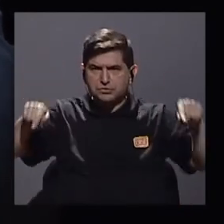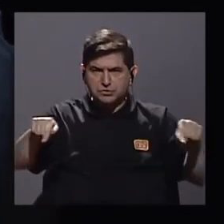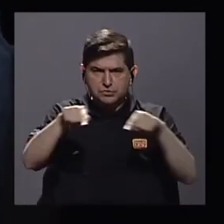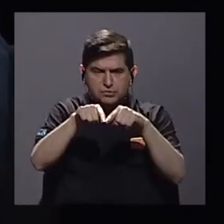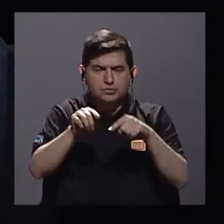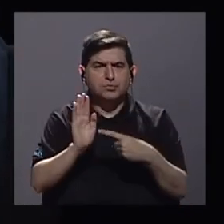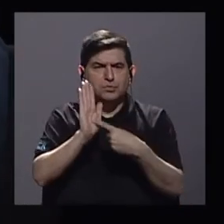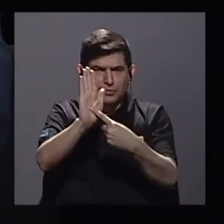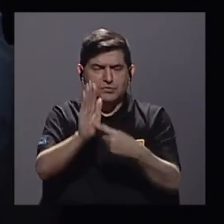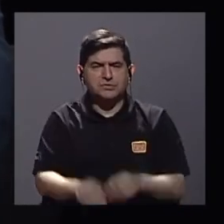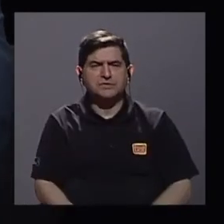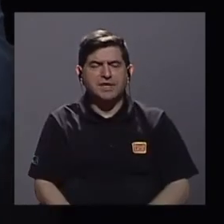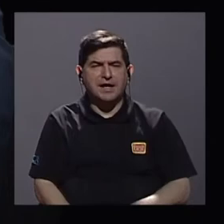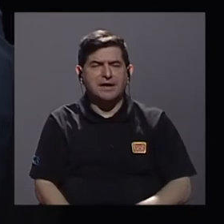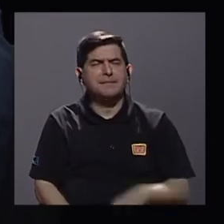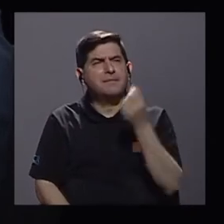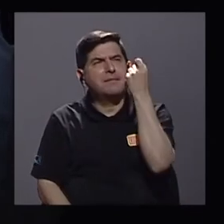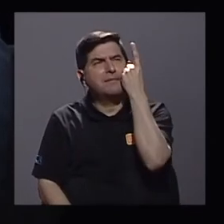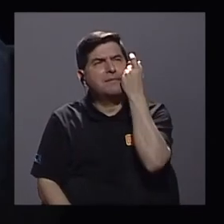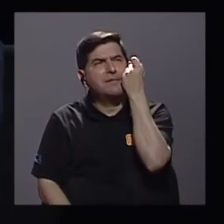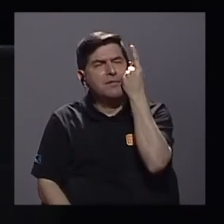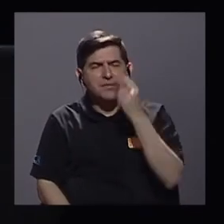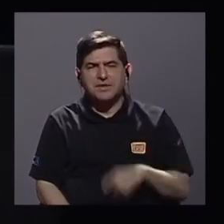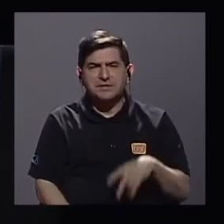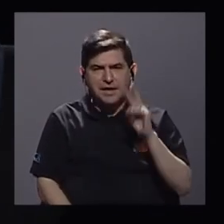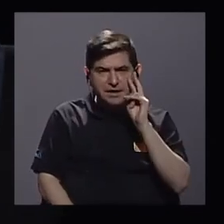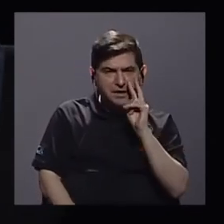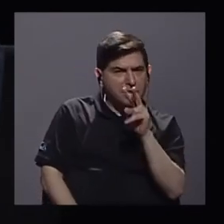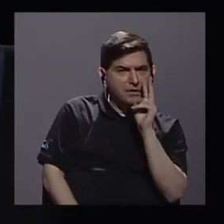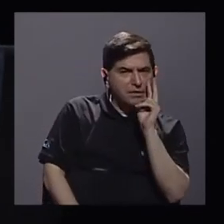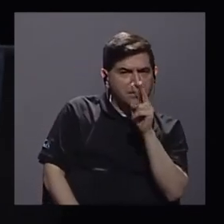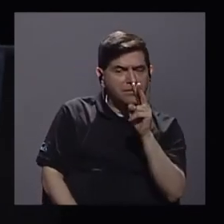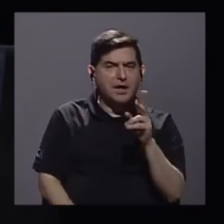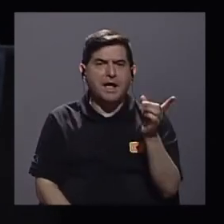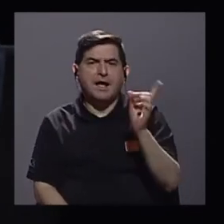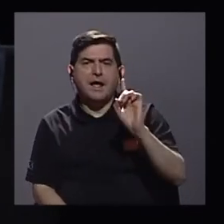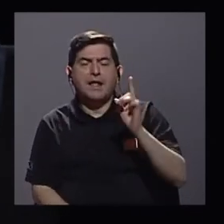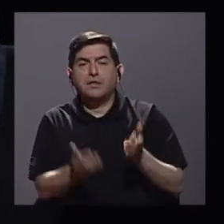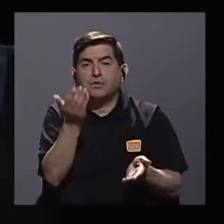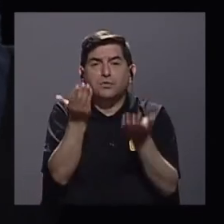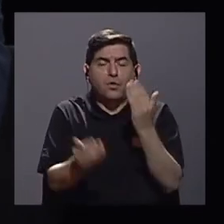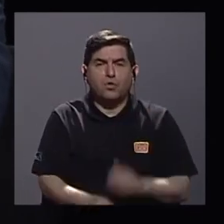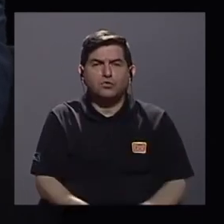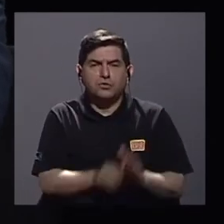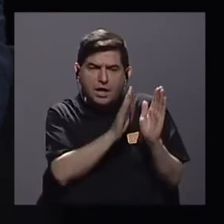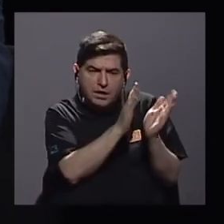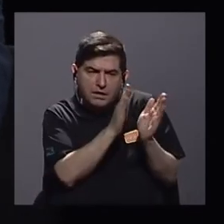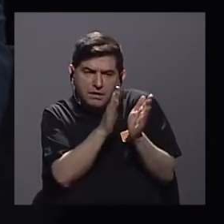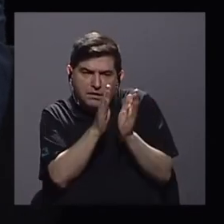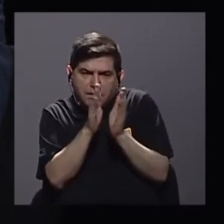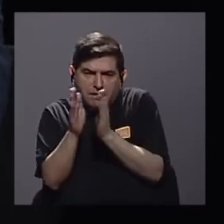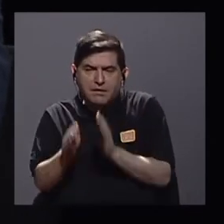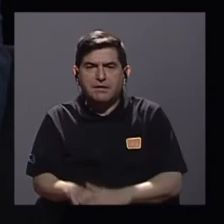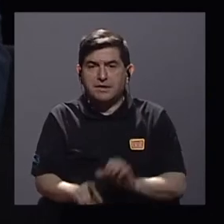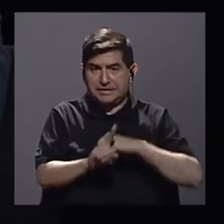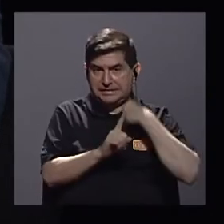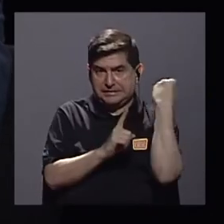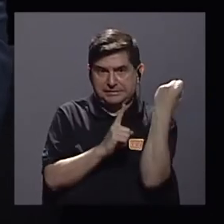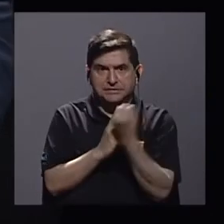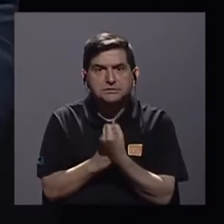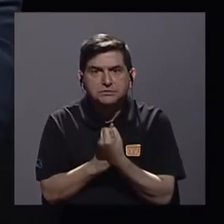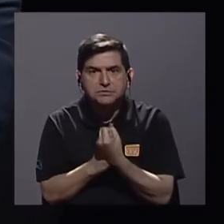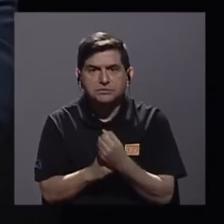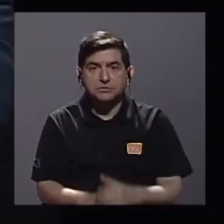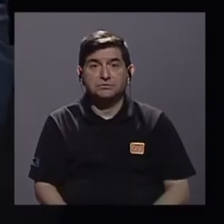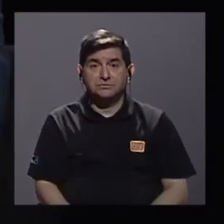operacionalizar y entender, ver, doña Julissa, dónde podría tratar de organizarse este panorama que